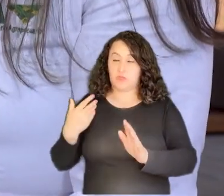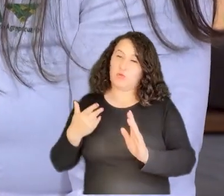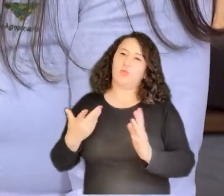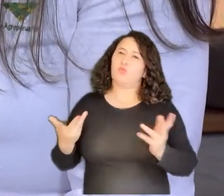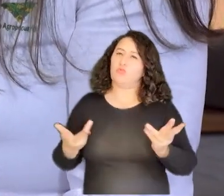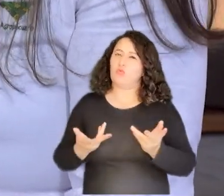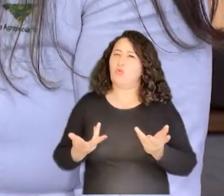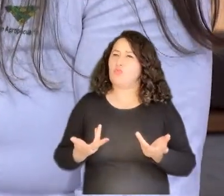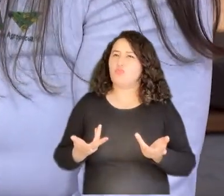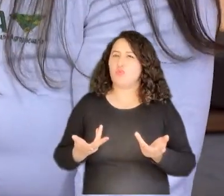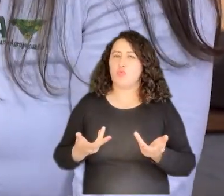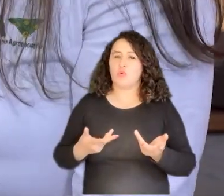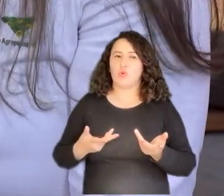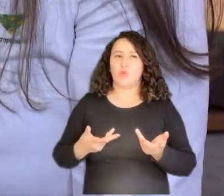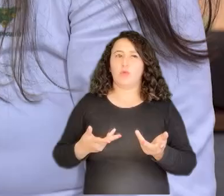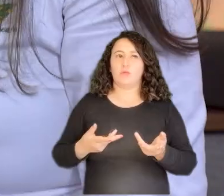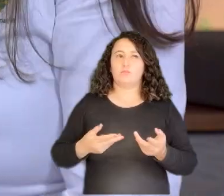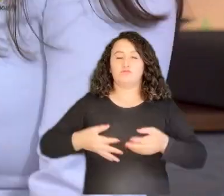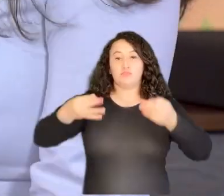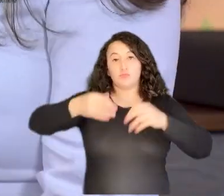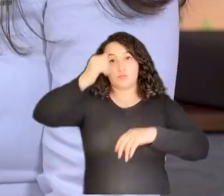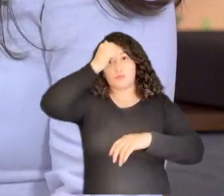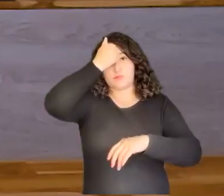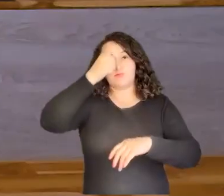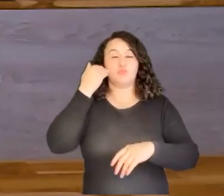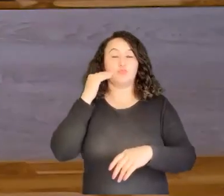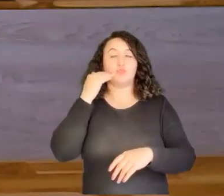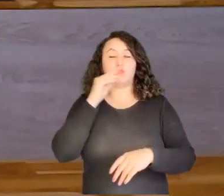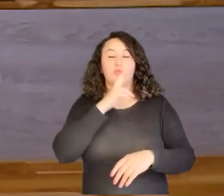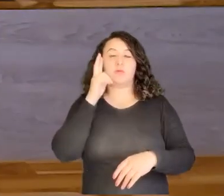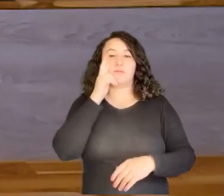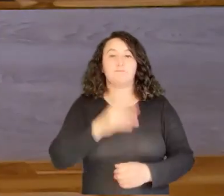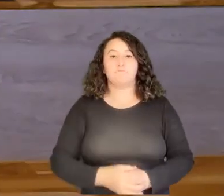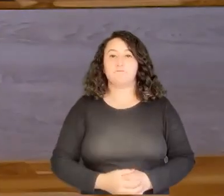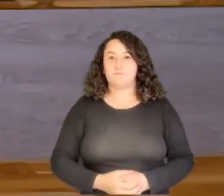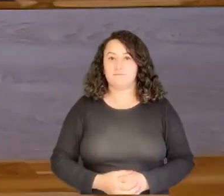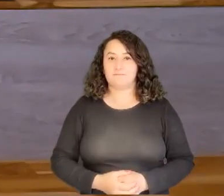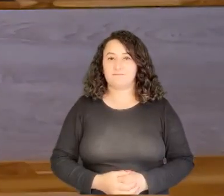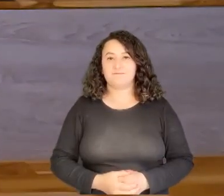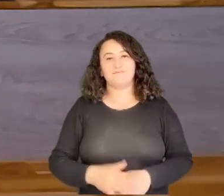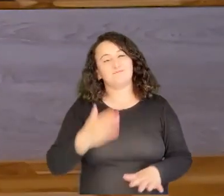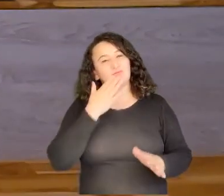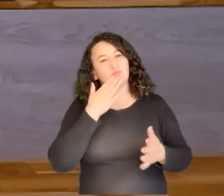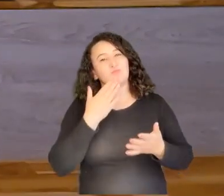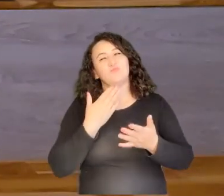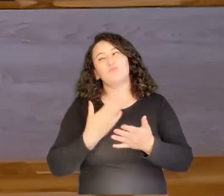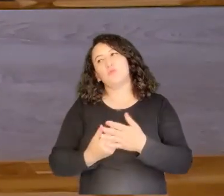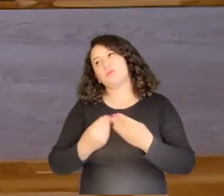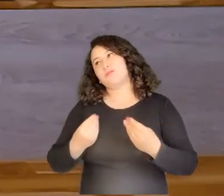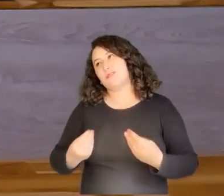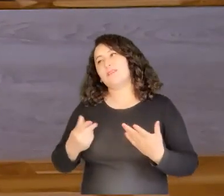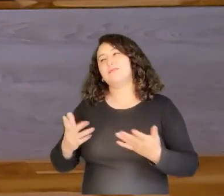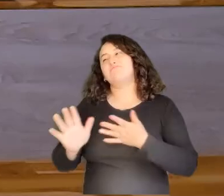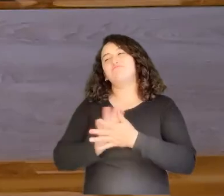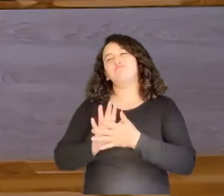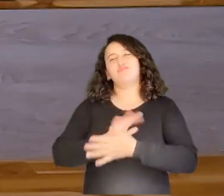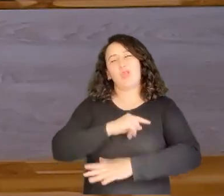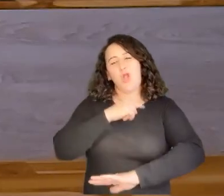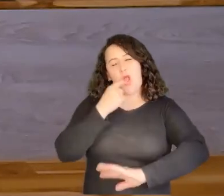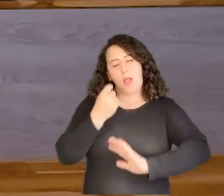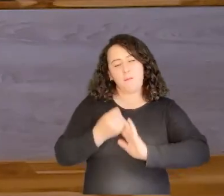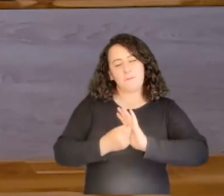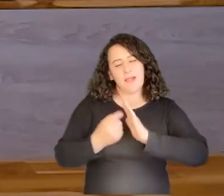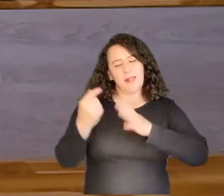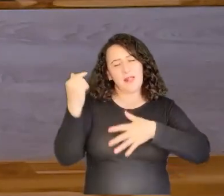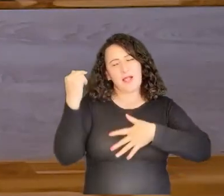el punto de darle priorización a la mujer rural. Bueno, Viviana, muchas gracias por contarnos todo al detalle de